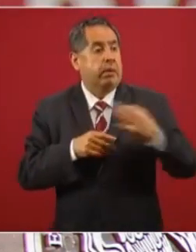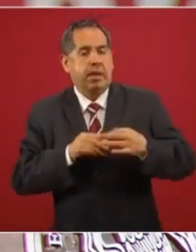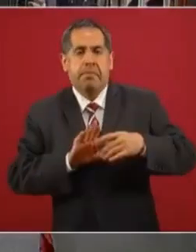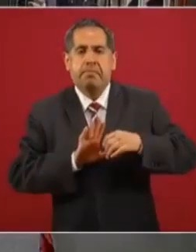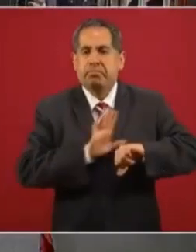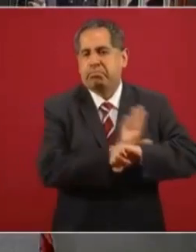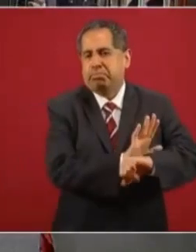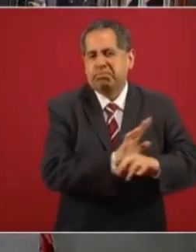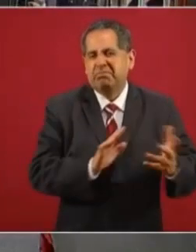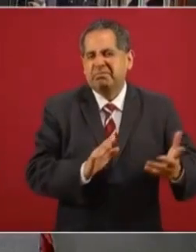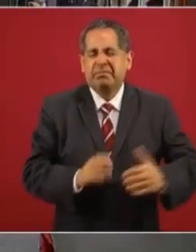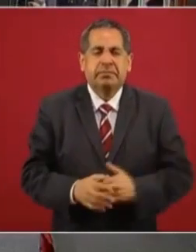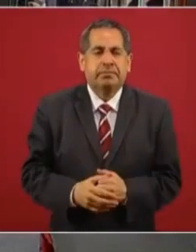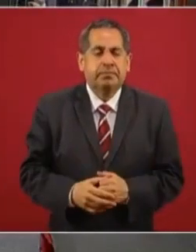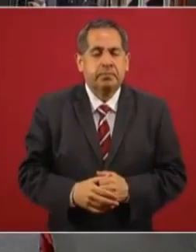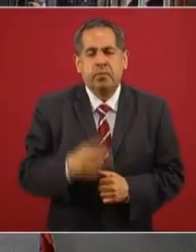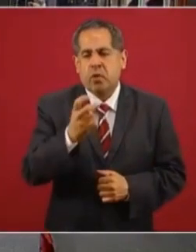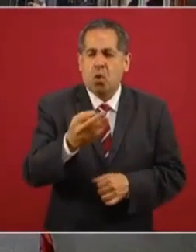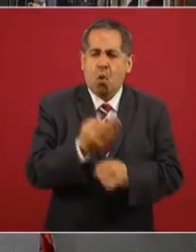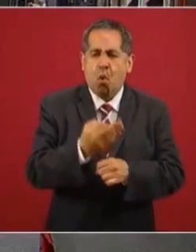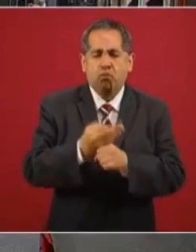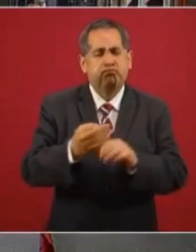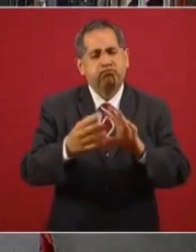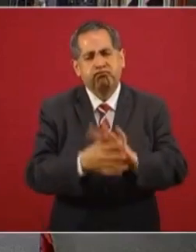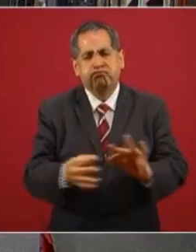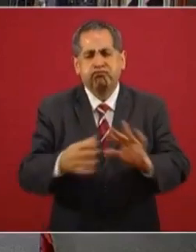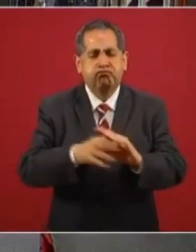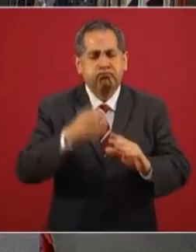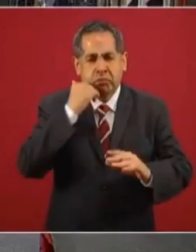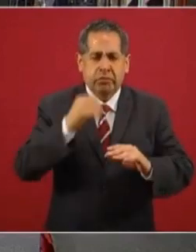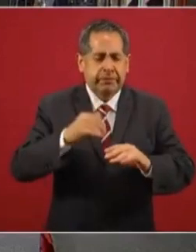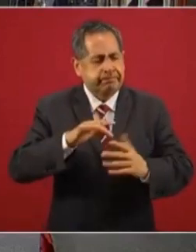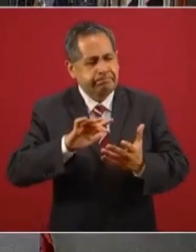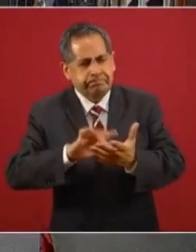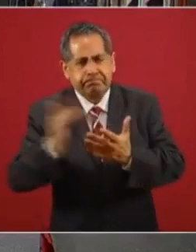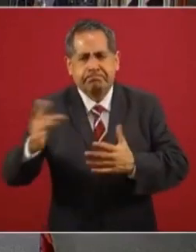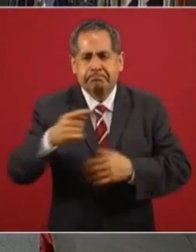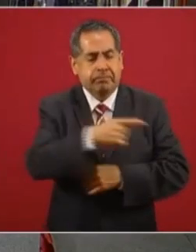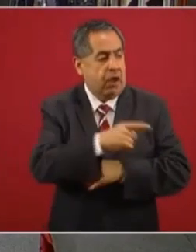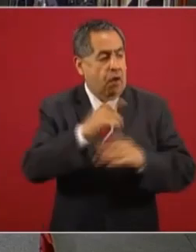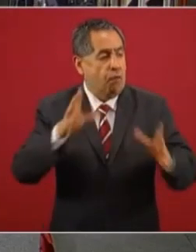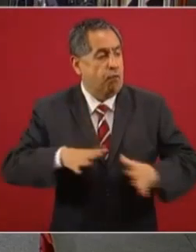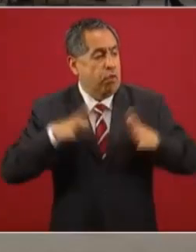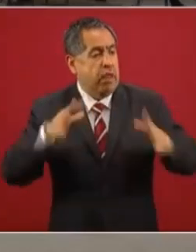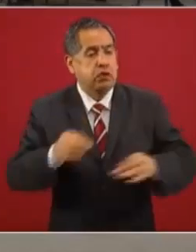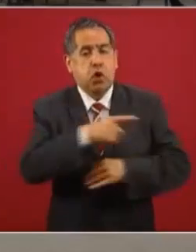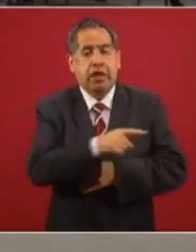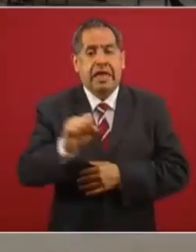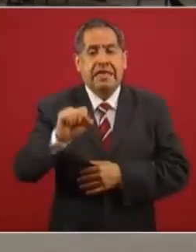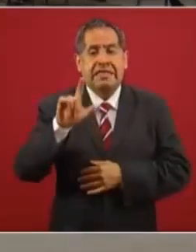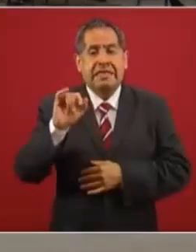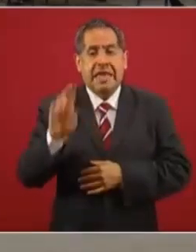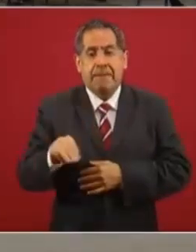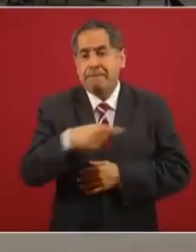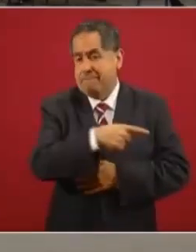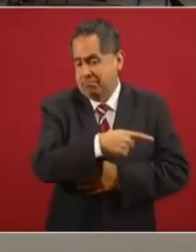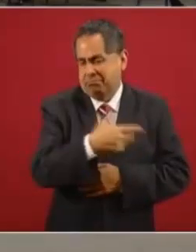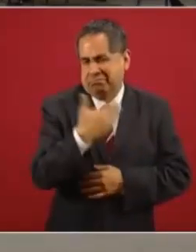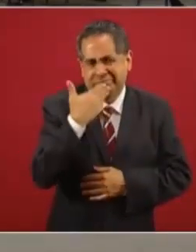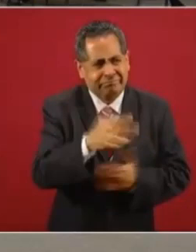población. Hoy, sin duda alguna, queremos enormemente agradecer a la Fundación Slim en primera instancia.